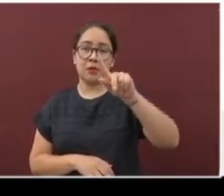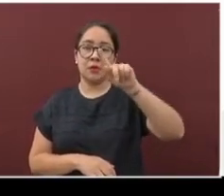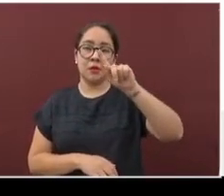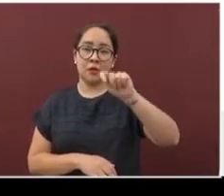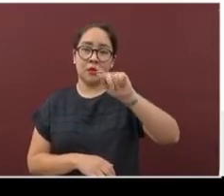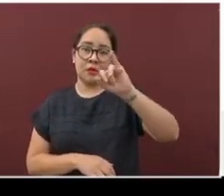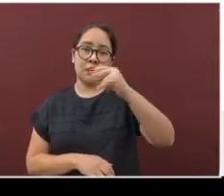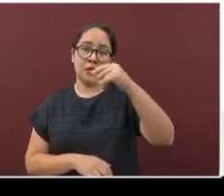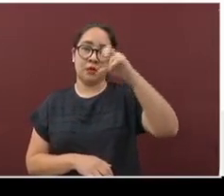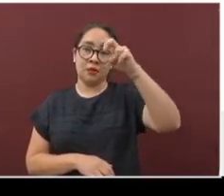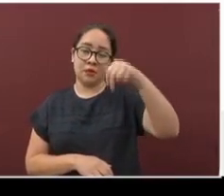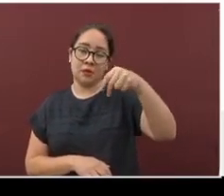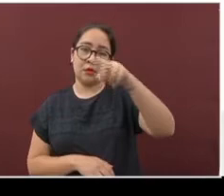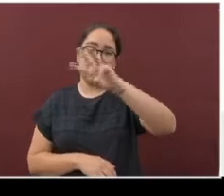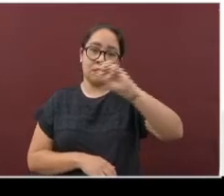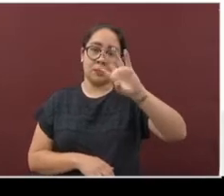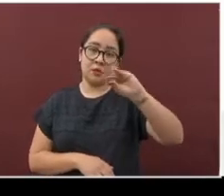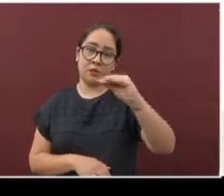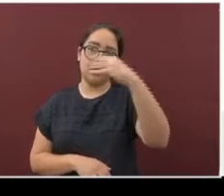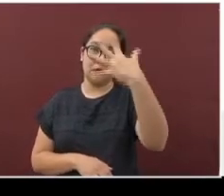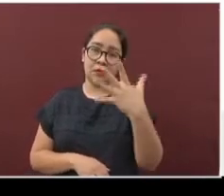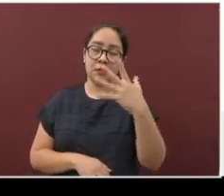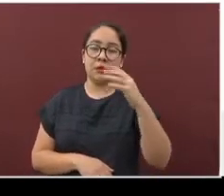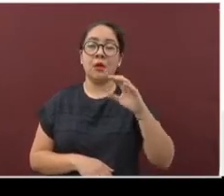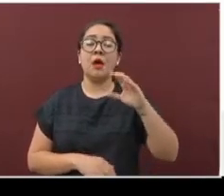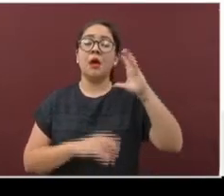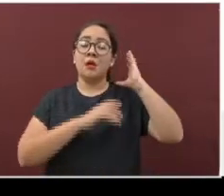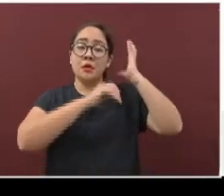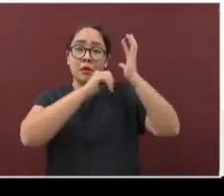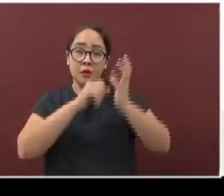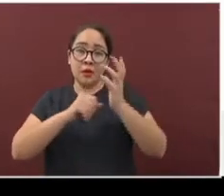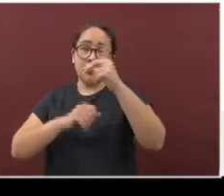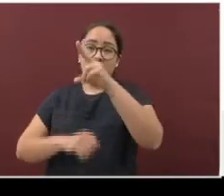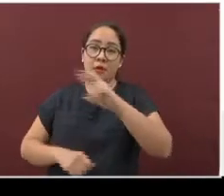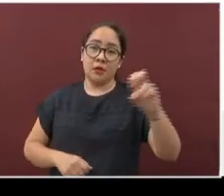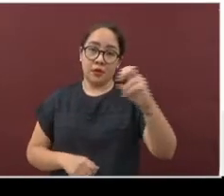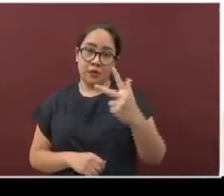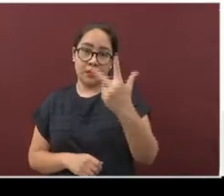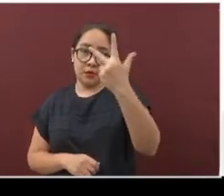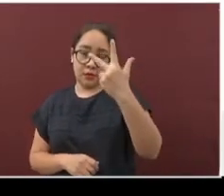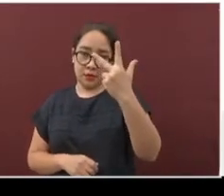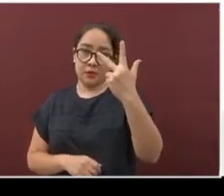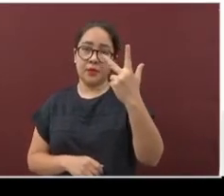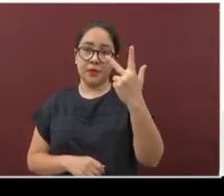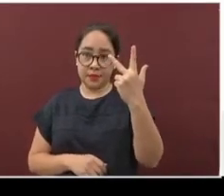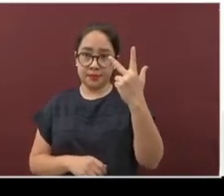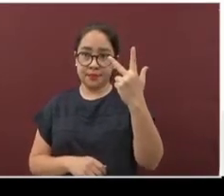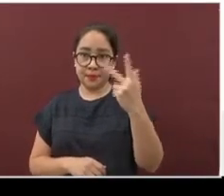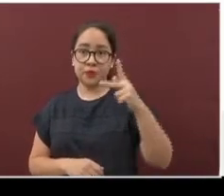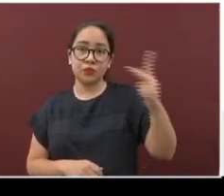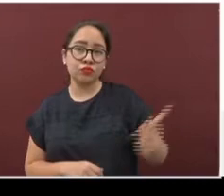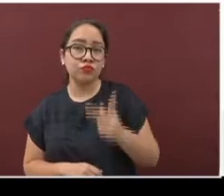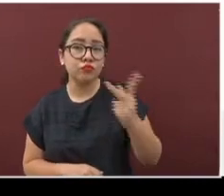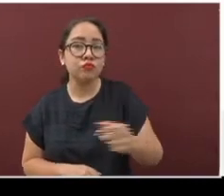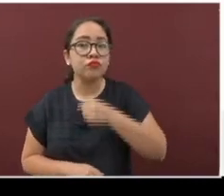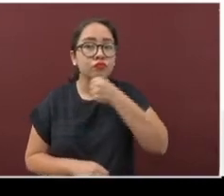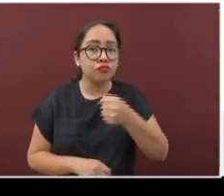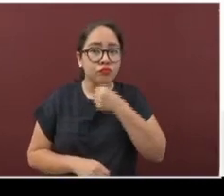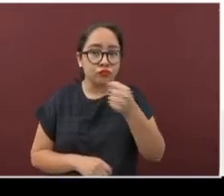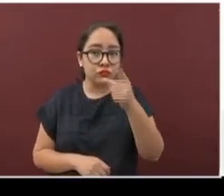395. Álamo Temapache con 208. Pueblo Viejo